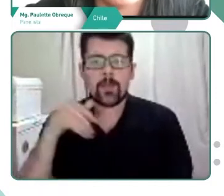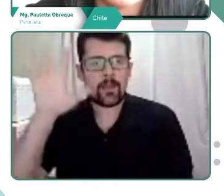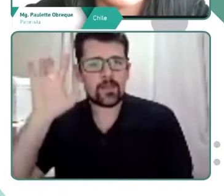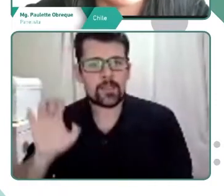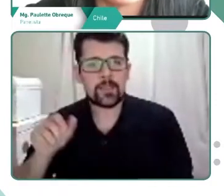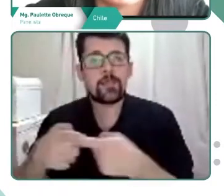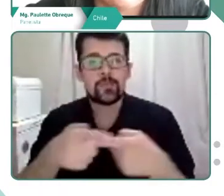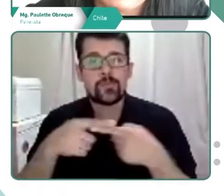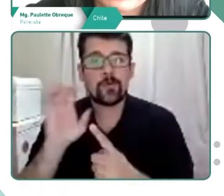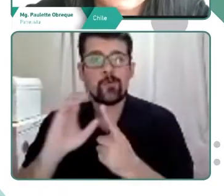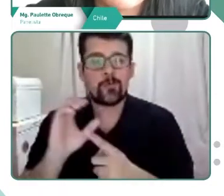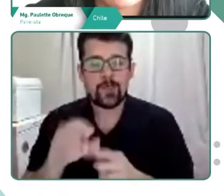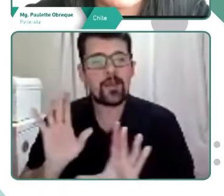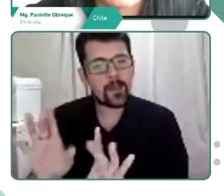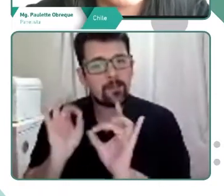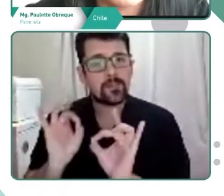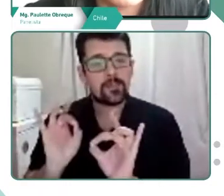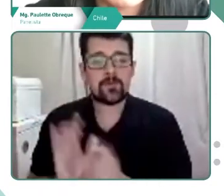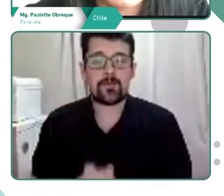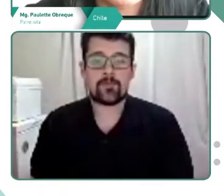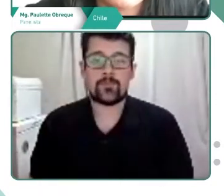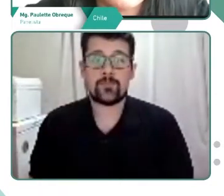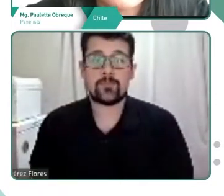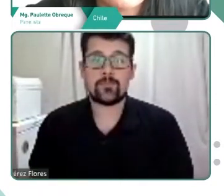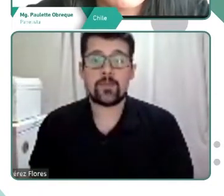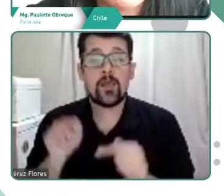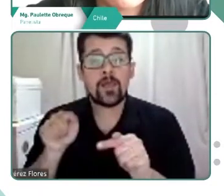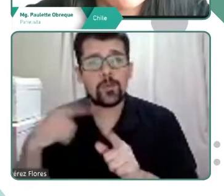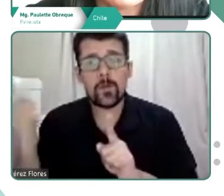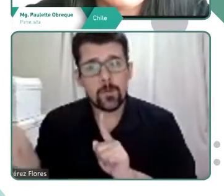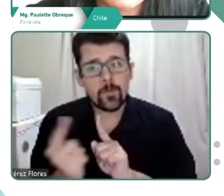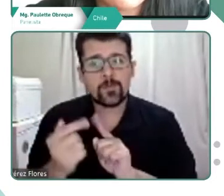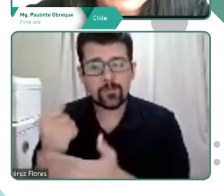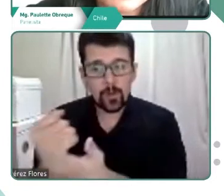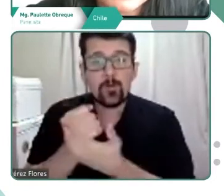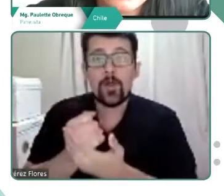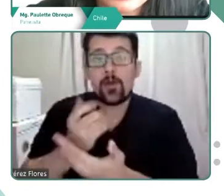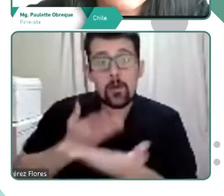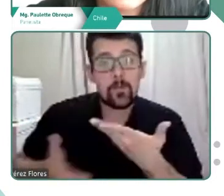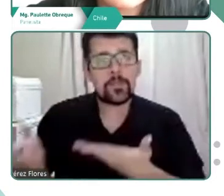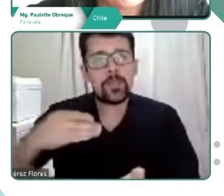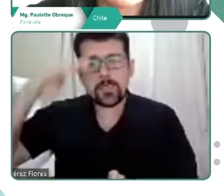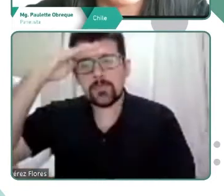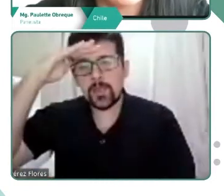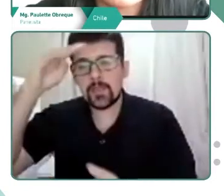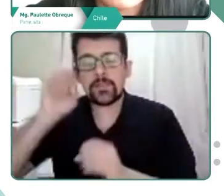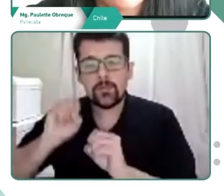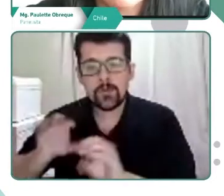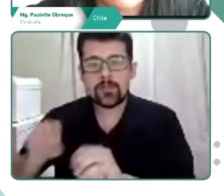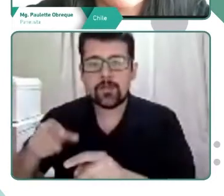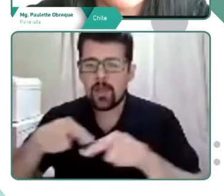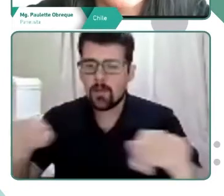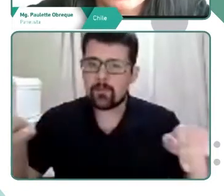socioculturales específicas. Estos encuentros nos permiten compartir experiencias educadoras, espacios